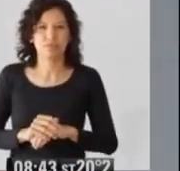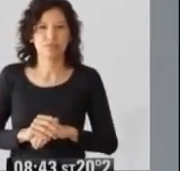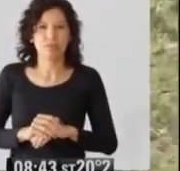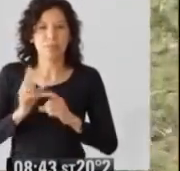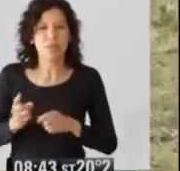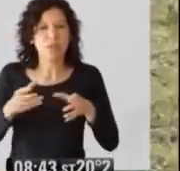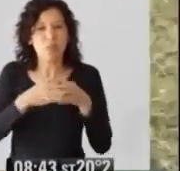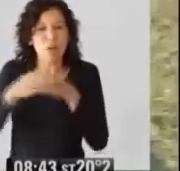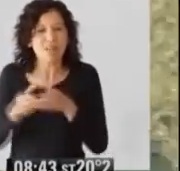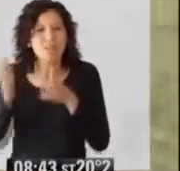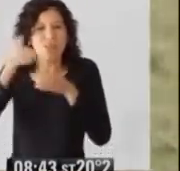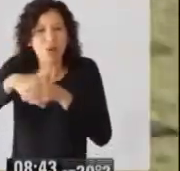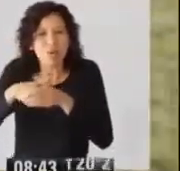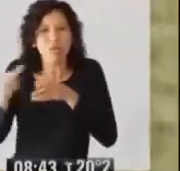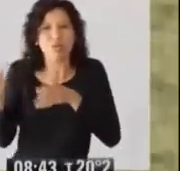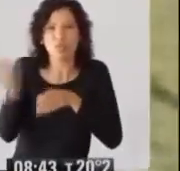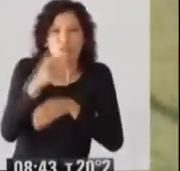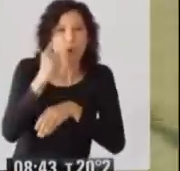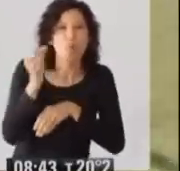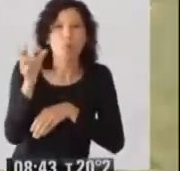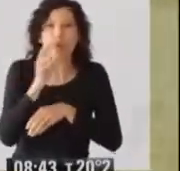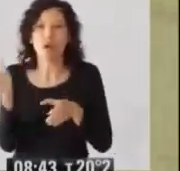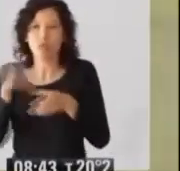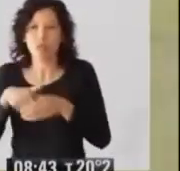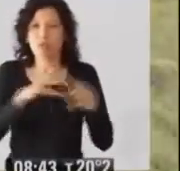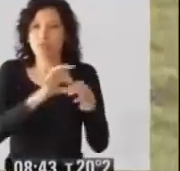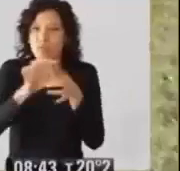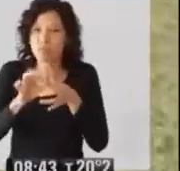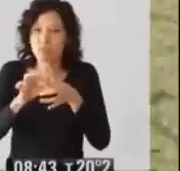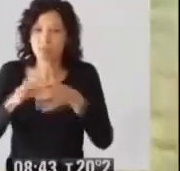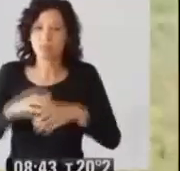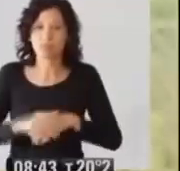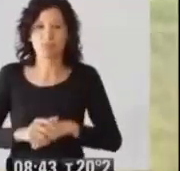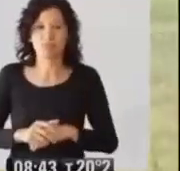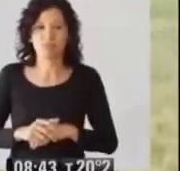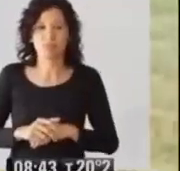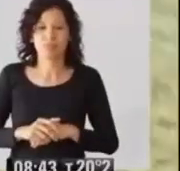el partido de la inclusión lo jugamos con todas y todos.